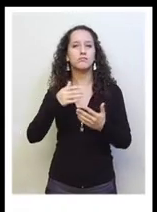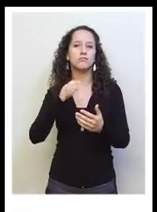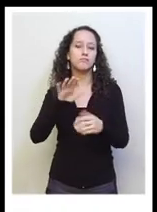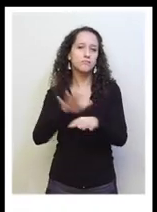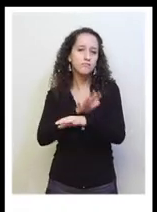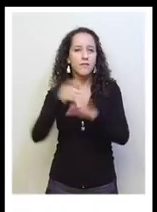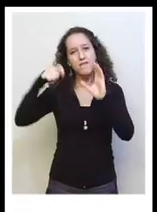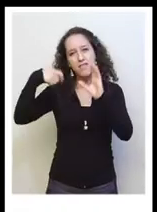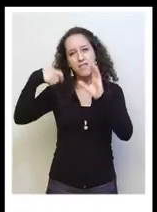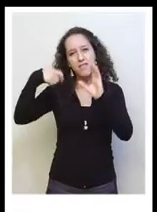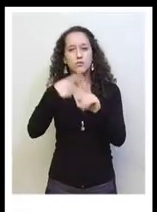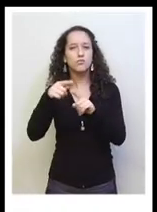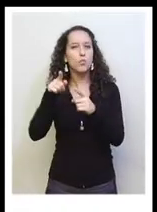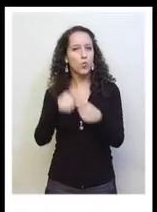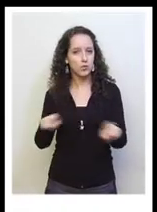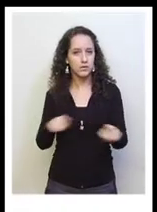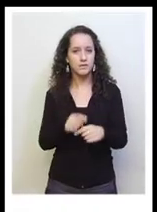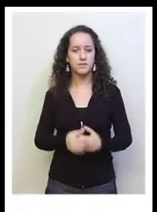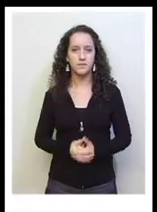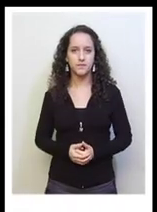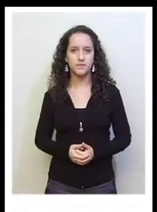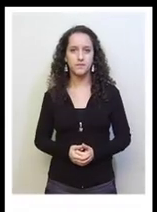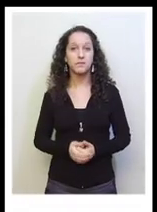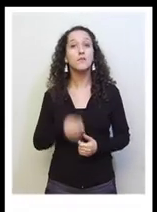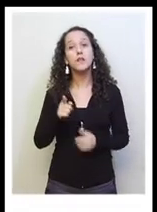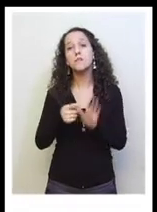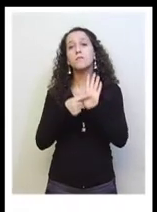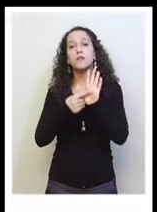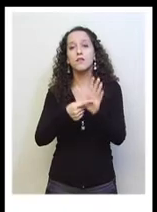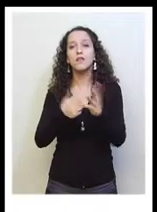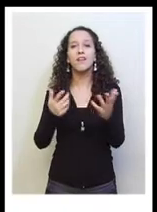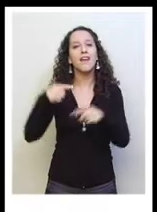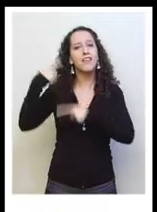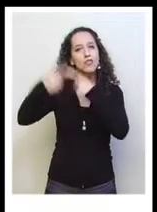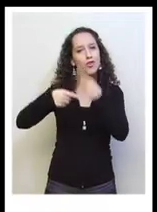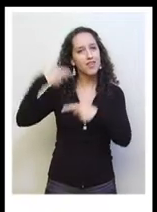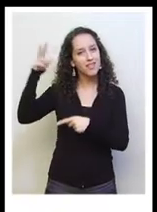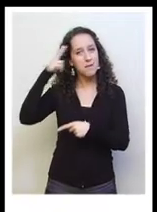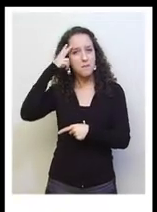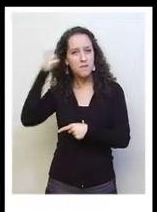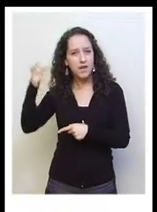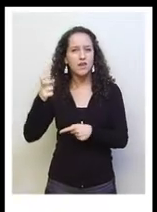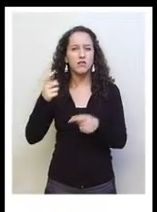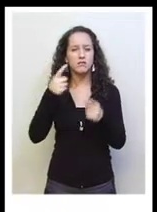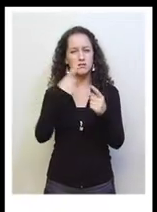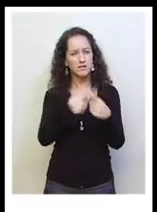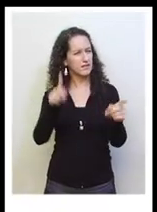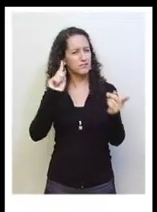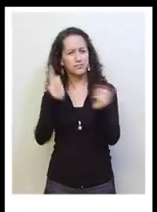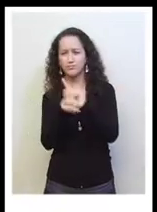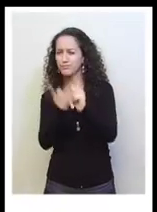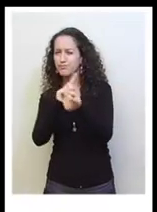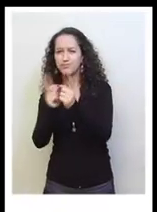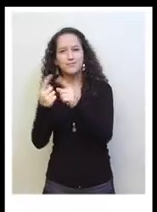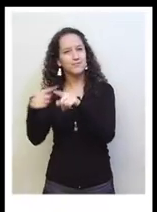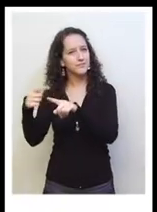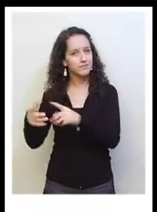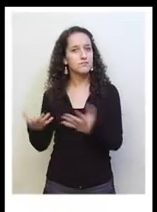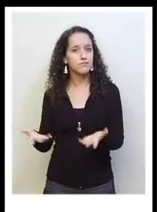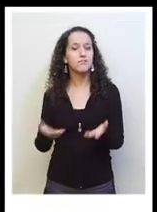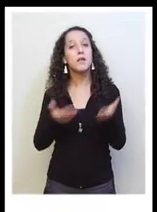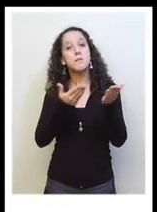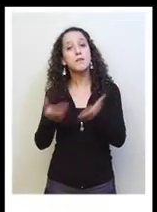que contempla teatro, danza, expresión corporal, video y música y que presenta historias de un México lleno de